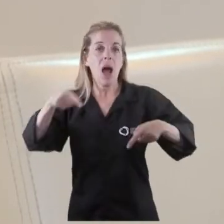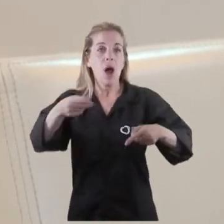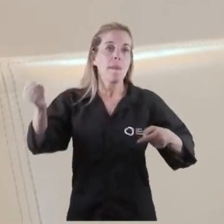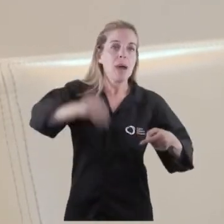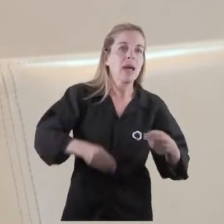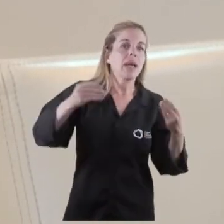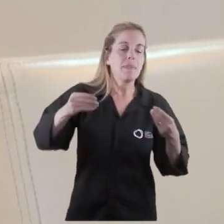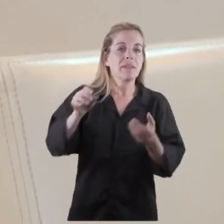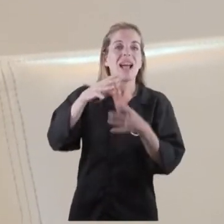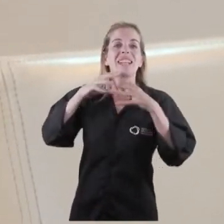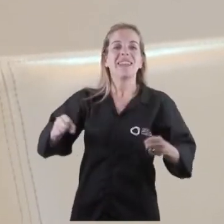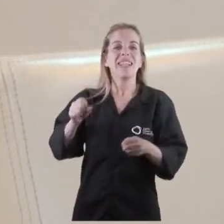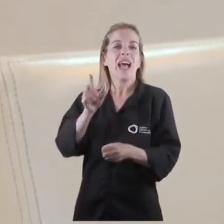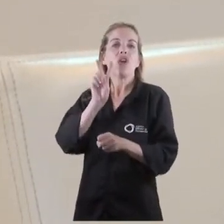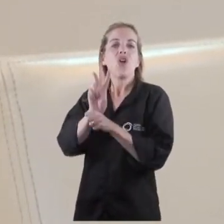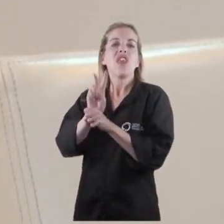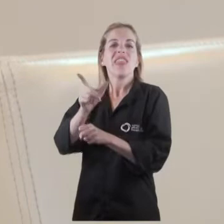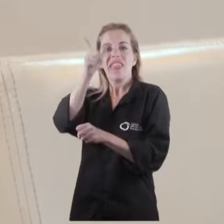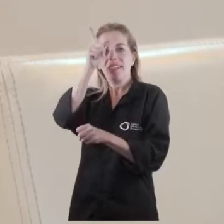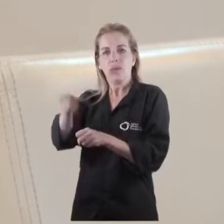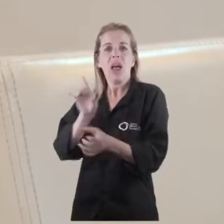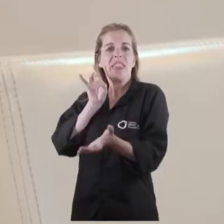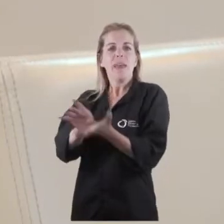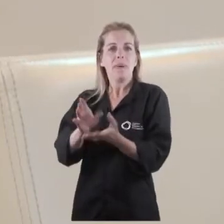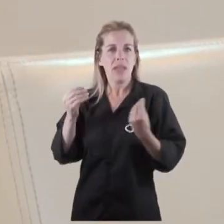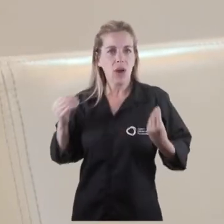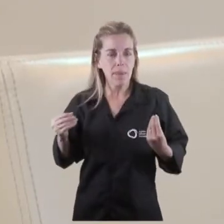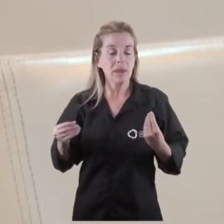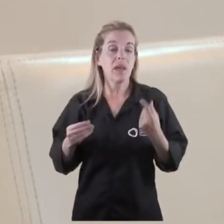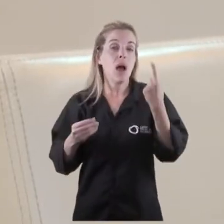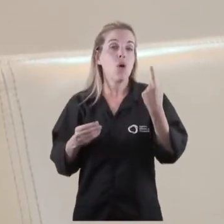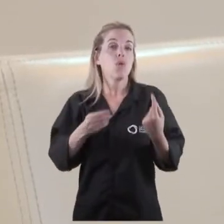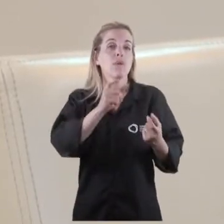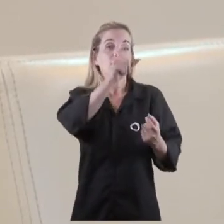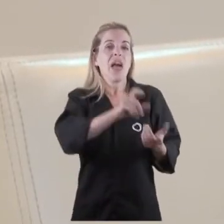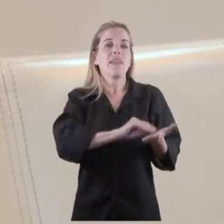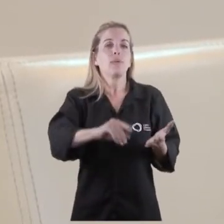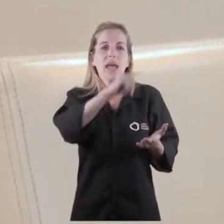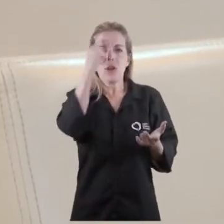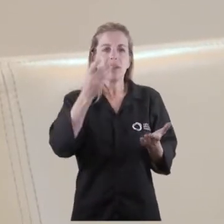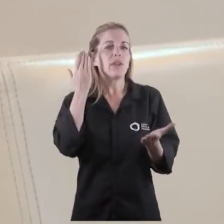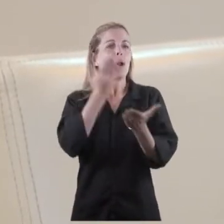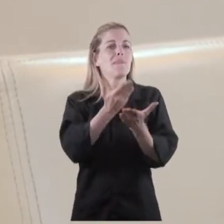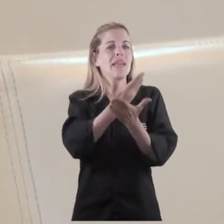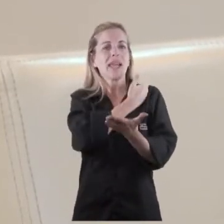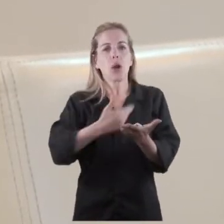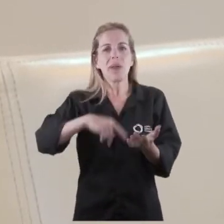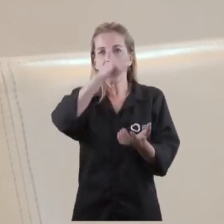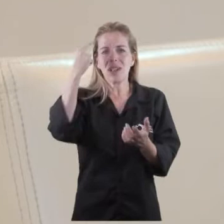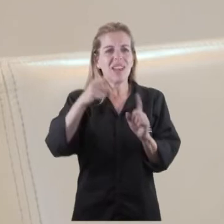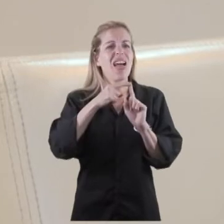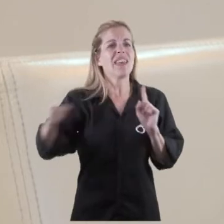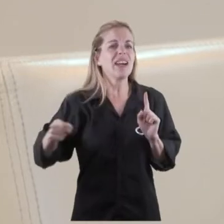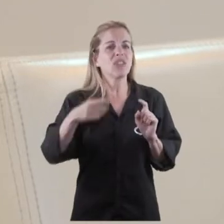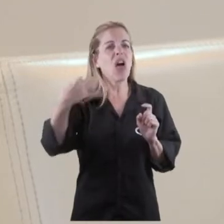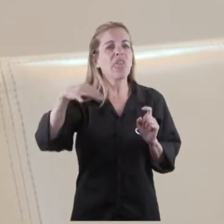despido del secretario de Seguridad. Ha salido un diputado nacional a pedir que el gobierno nacional sitie directamente con fuerzas federales